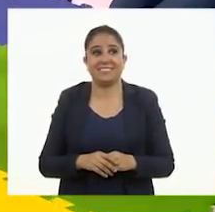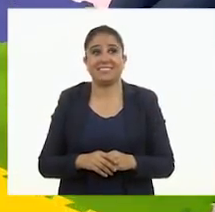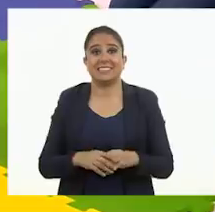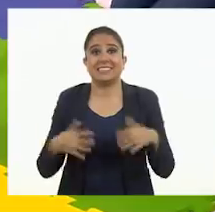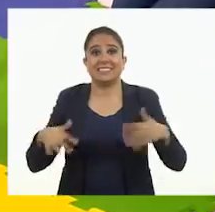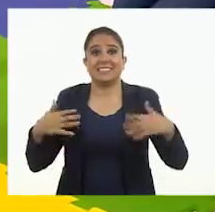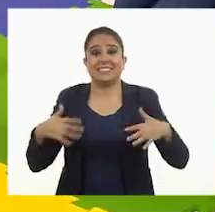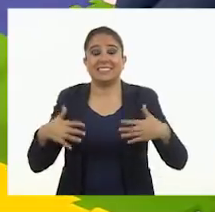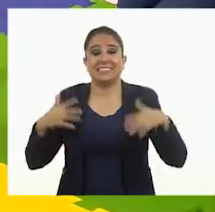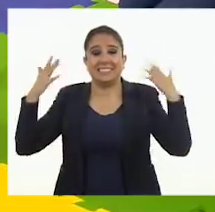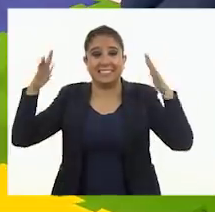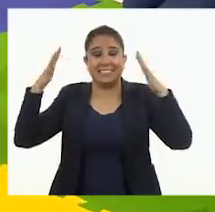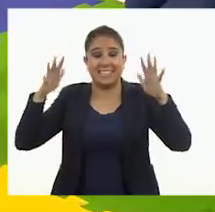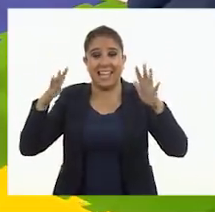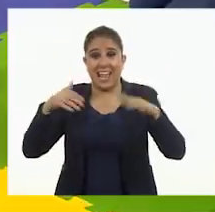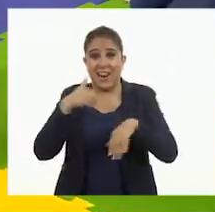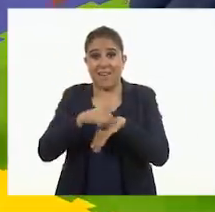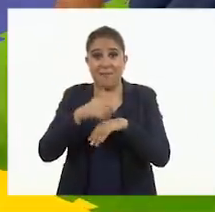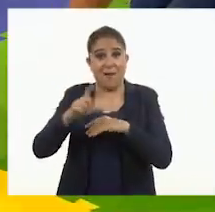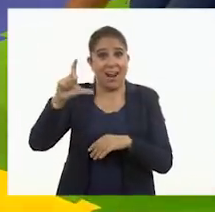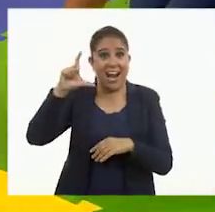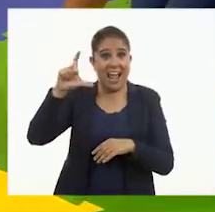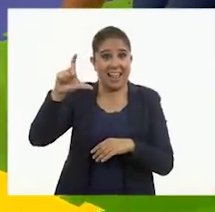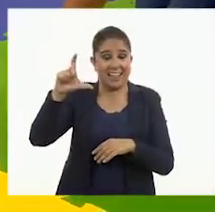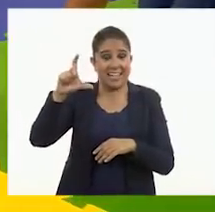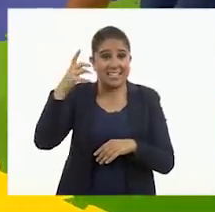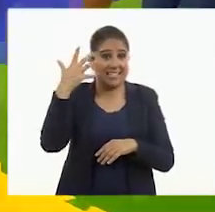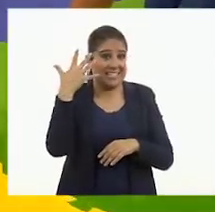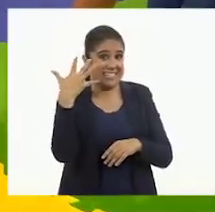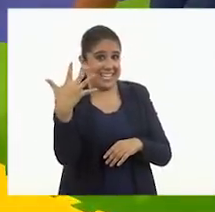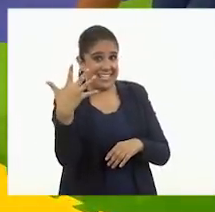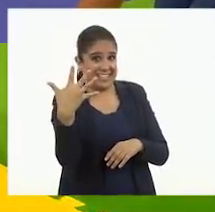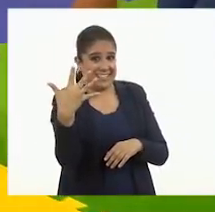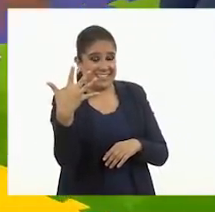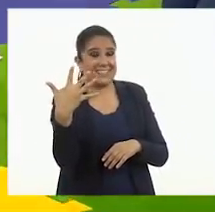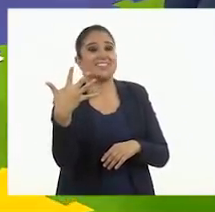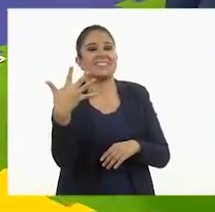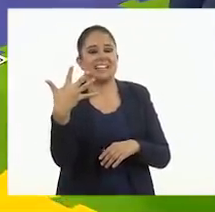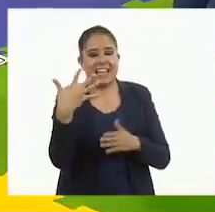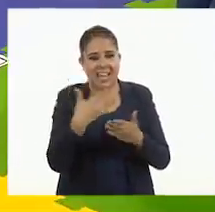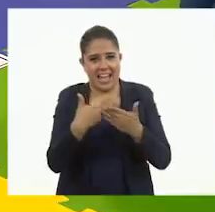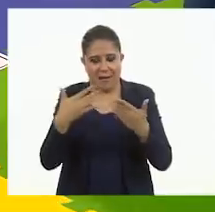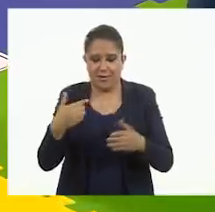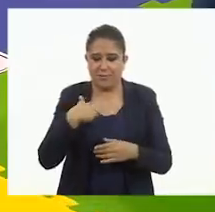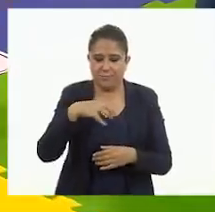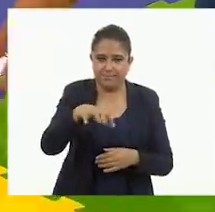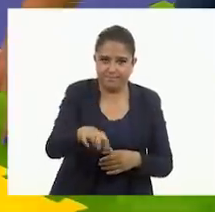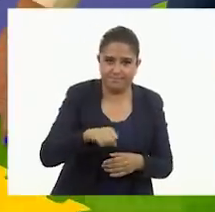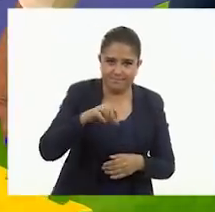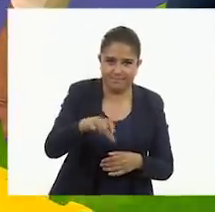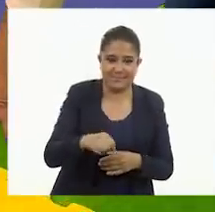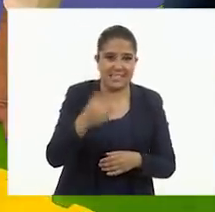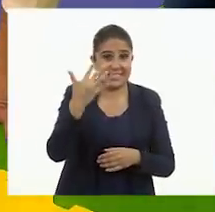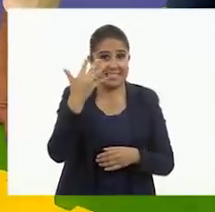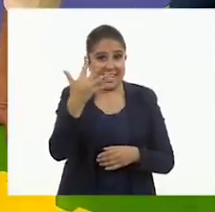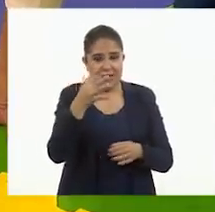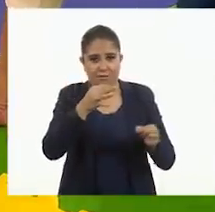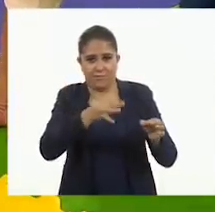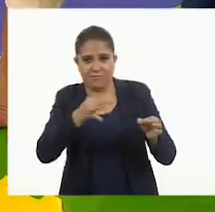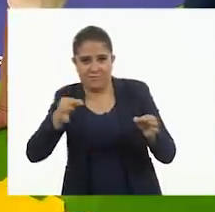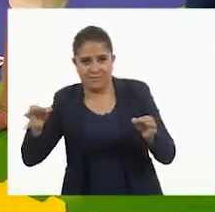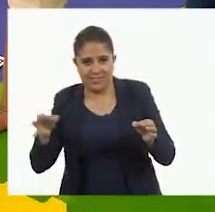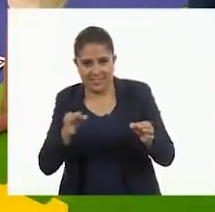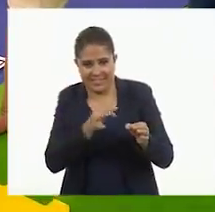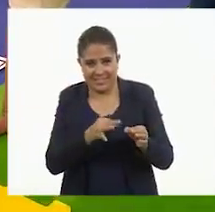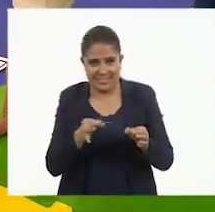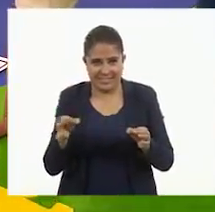¡Sí! Sacamos un número grande. El cinco. Voy a tomar entonces cinco fichas. Y